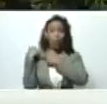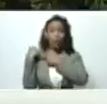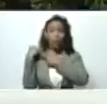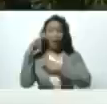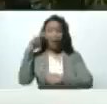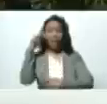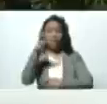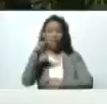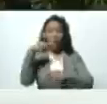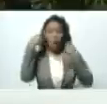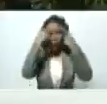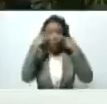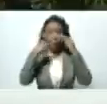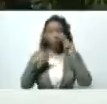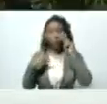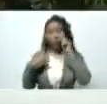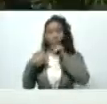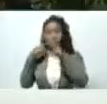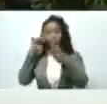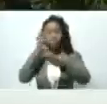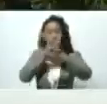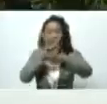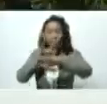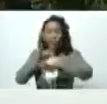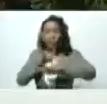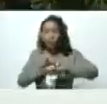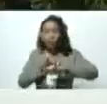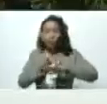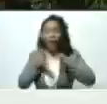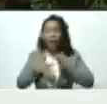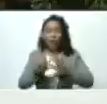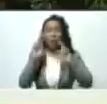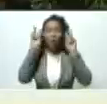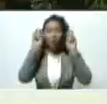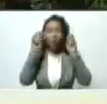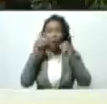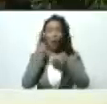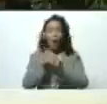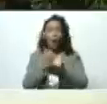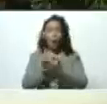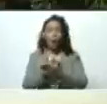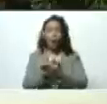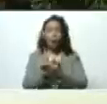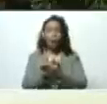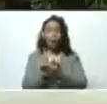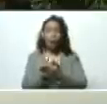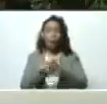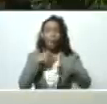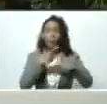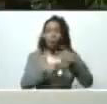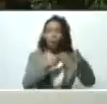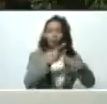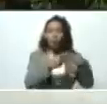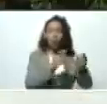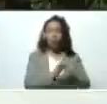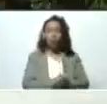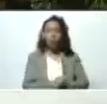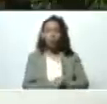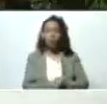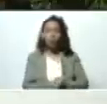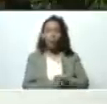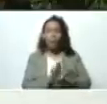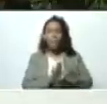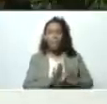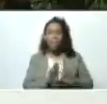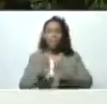con estos ojos palpar el nacimiento de una nueva economía productiva pujante